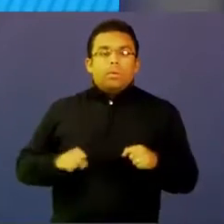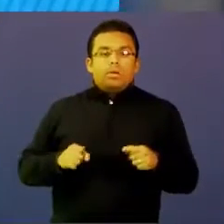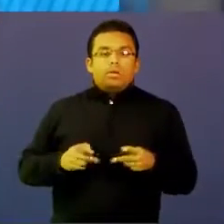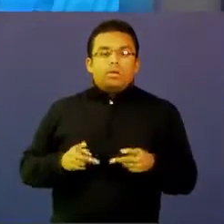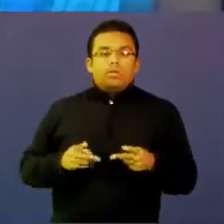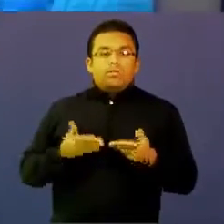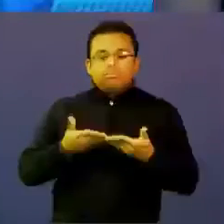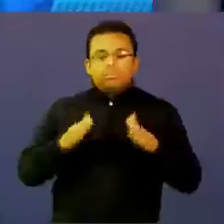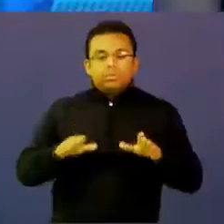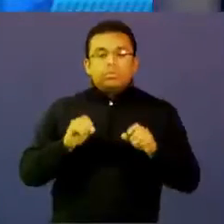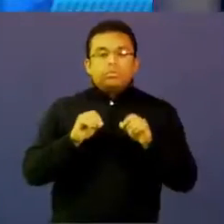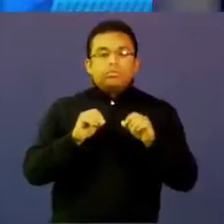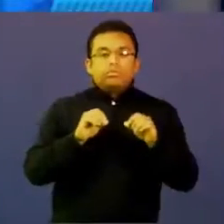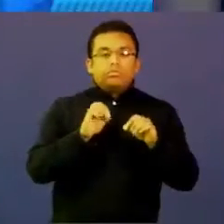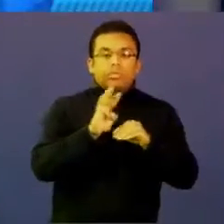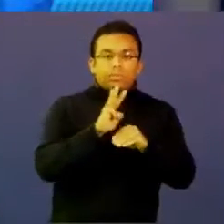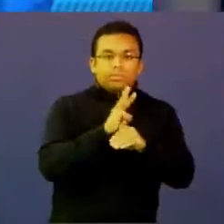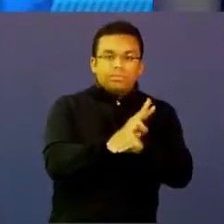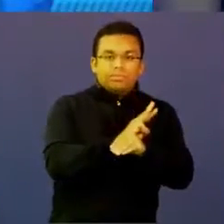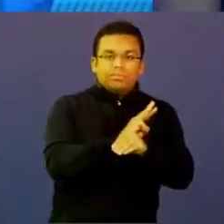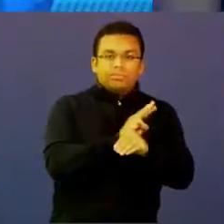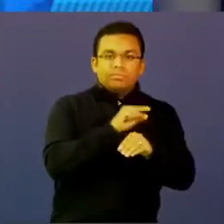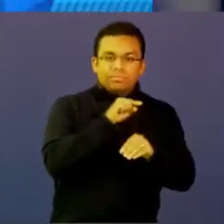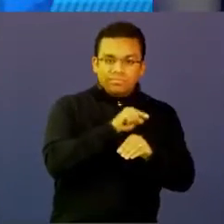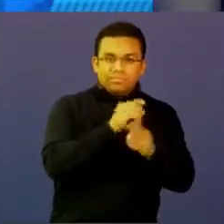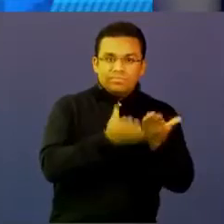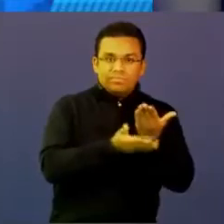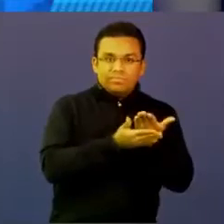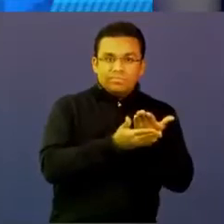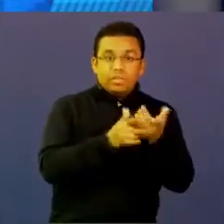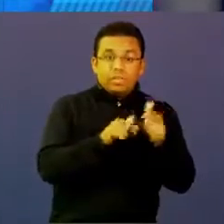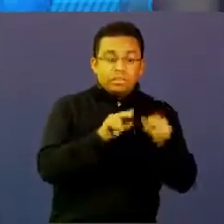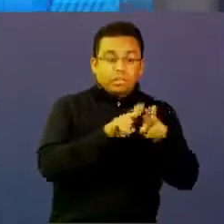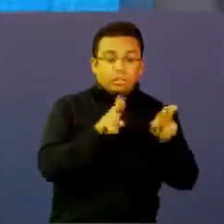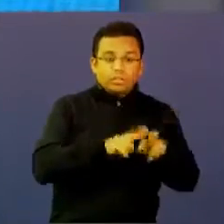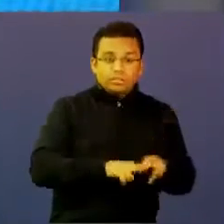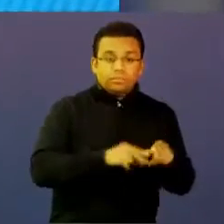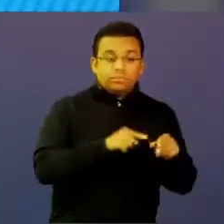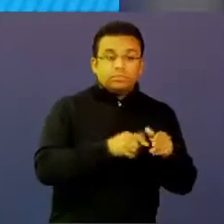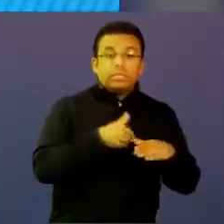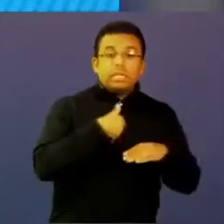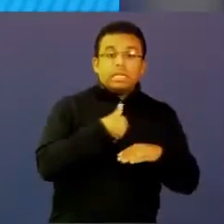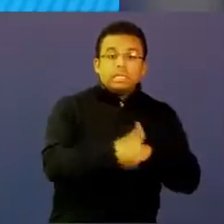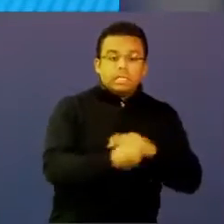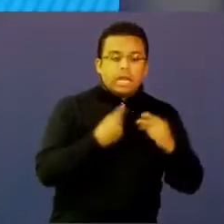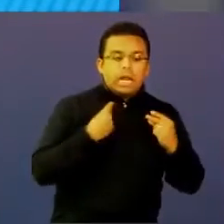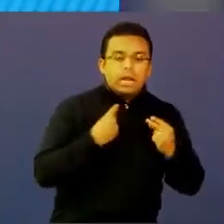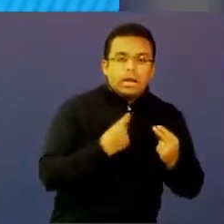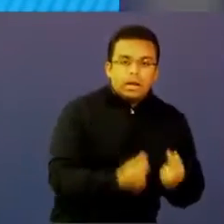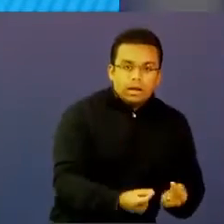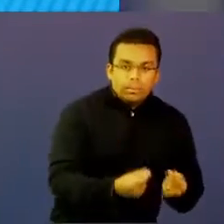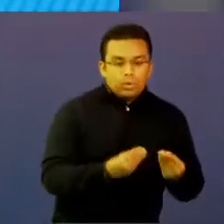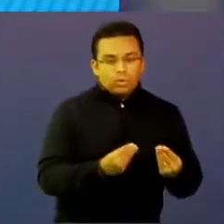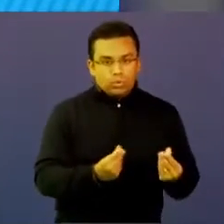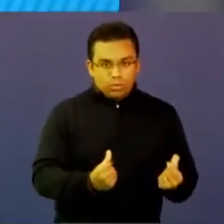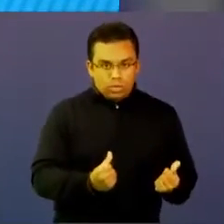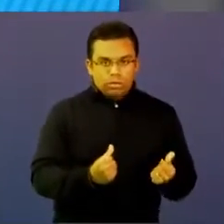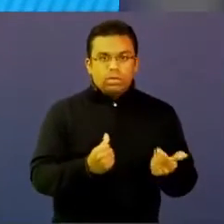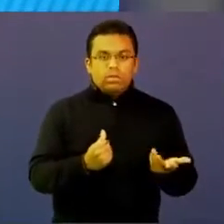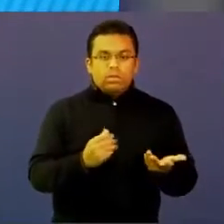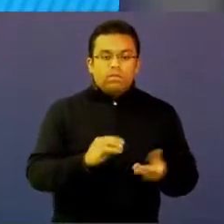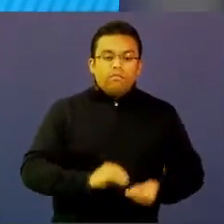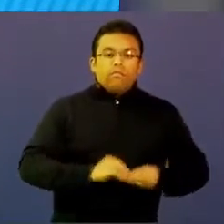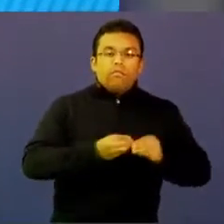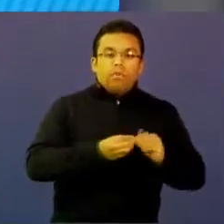plataforma virtual y de un curso que les exigía ritmo de aprendizaje, estilo cognitivo, uso de Internet,